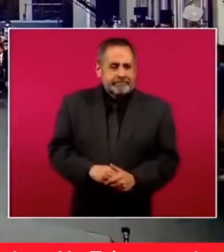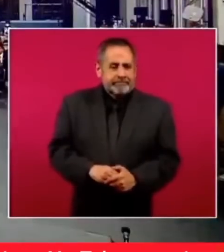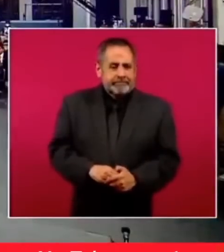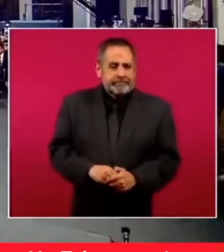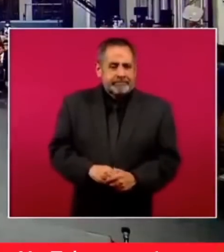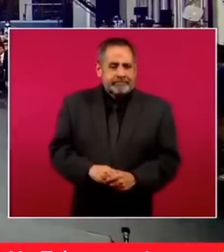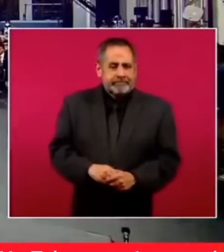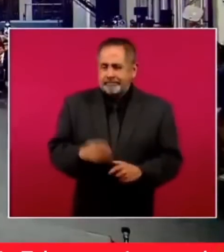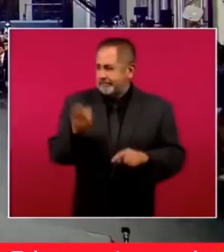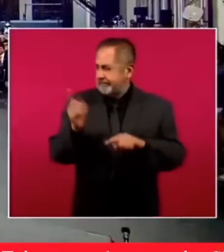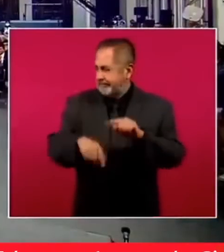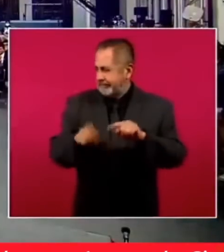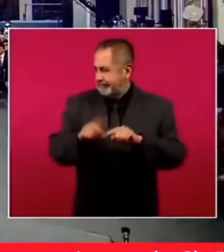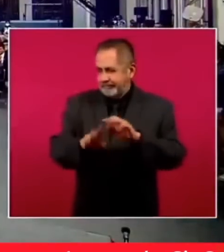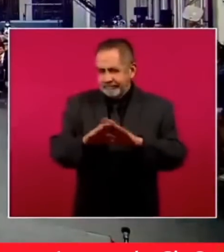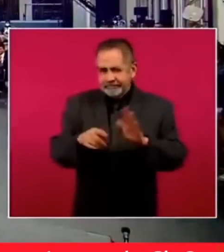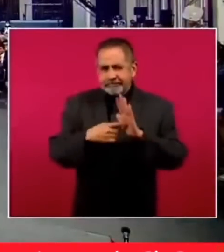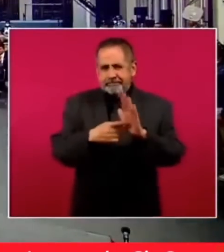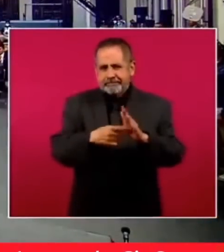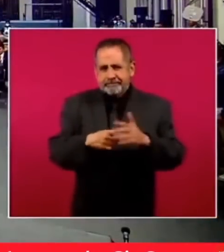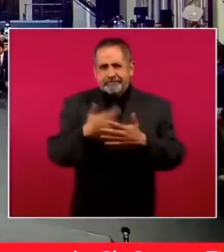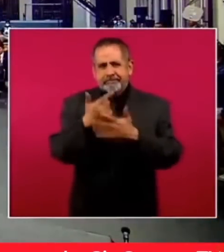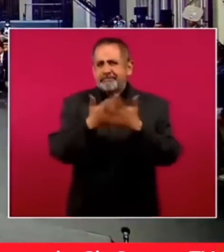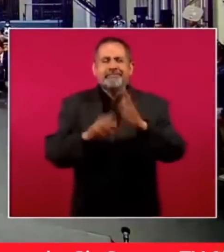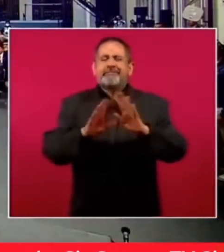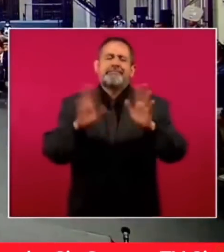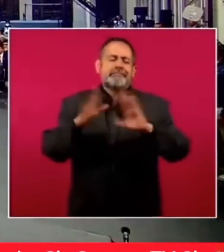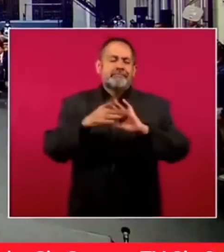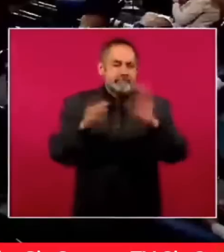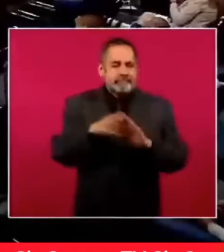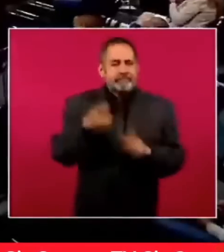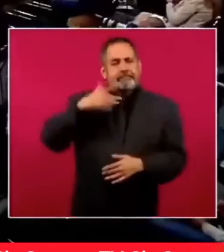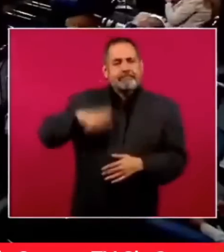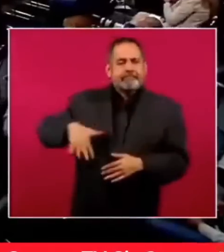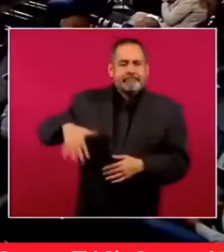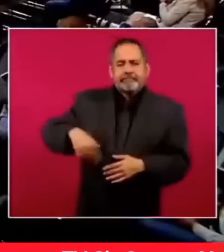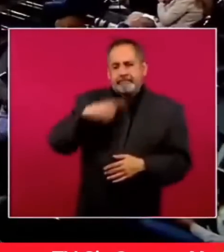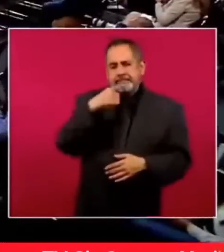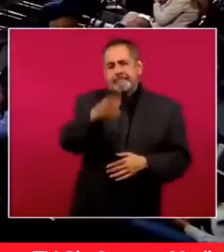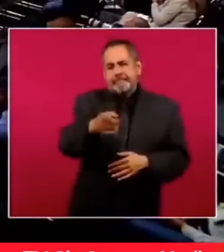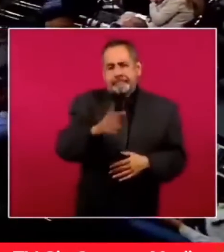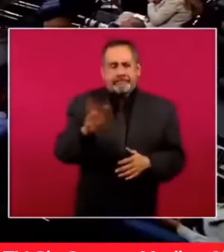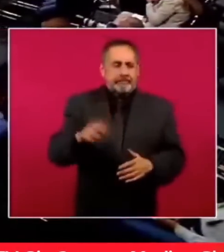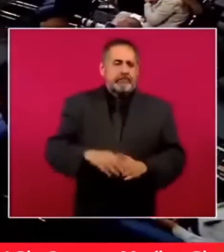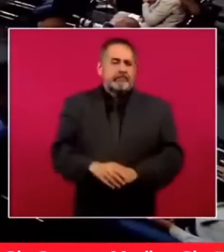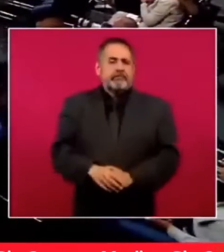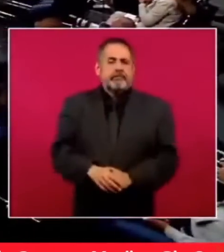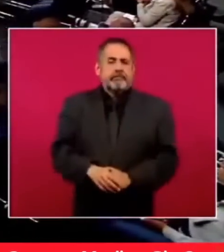ya, ¿para qué vamos a la lista? Pero bueno, por lo que decías, este,